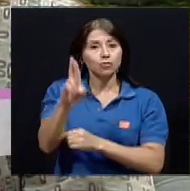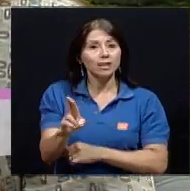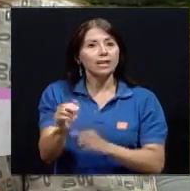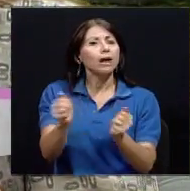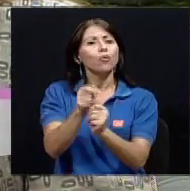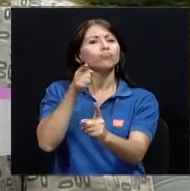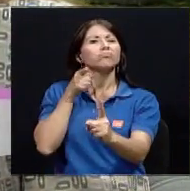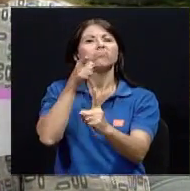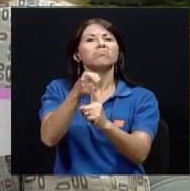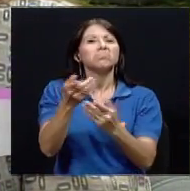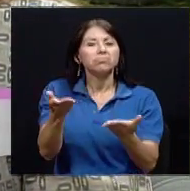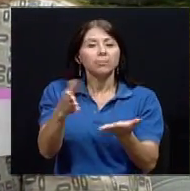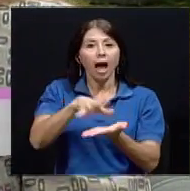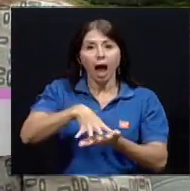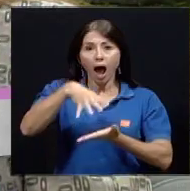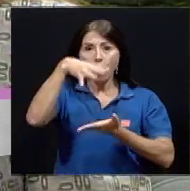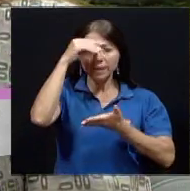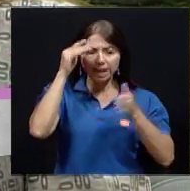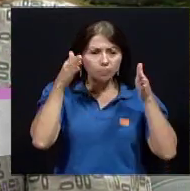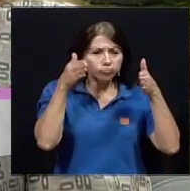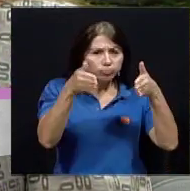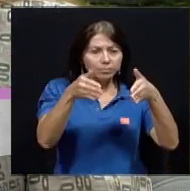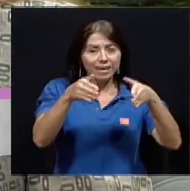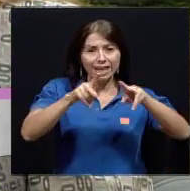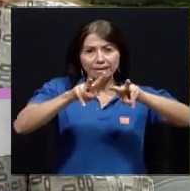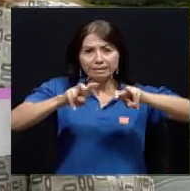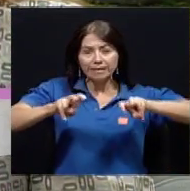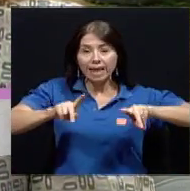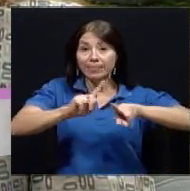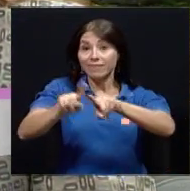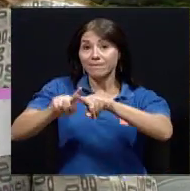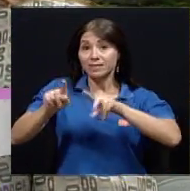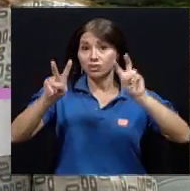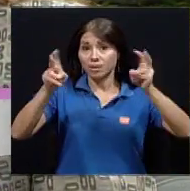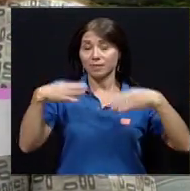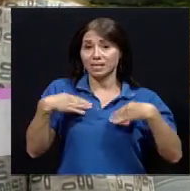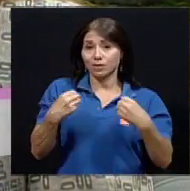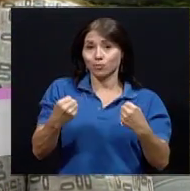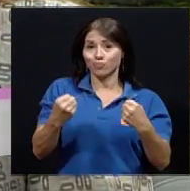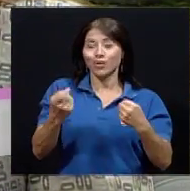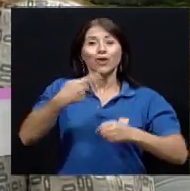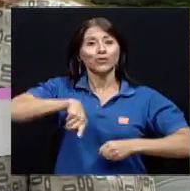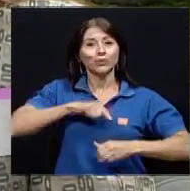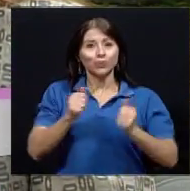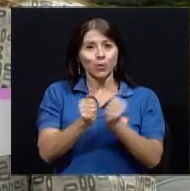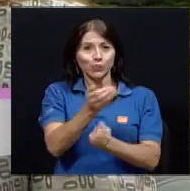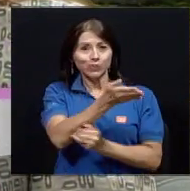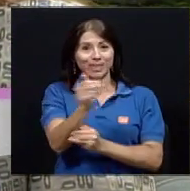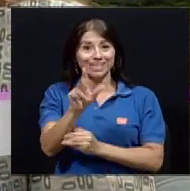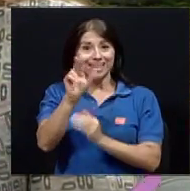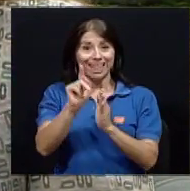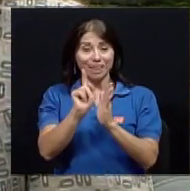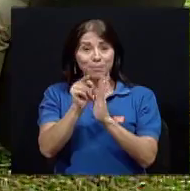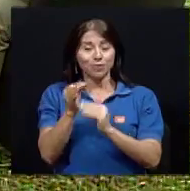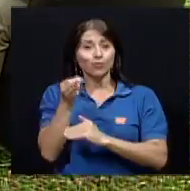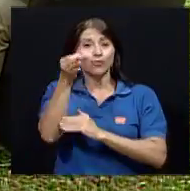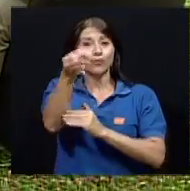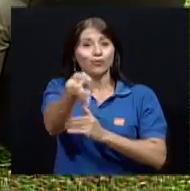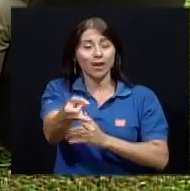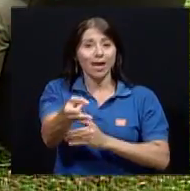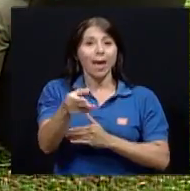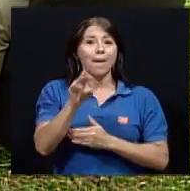y abordar diversas temáticas de salud. Estaremos con ustedes en estos 30 minutos, María del Maris Aguirre y Pablo Montero.